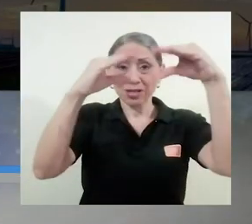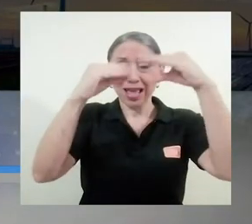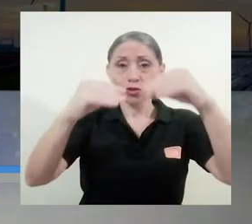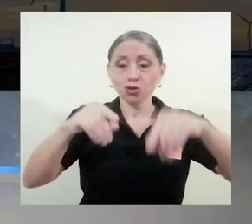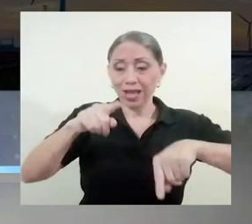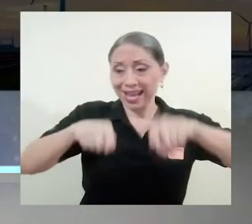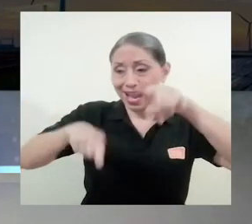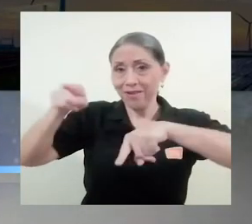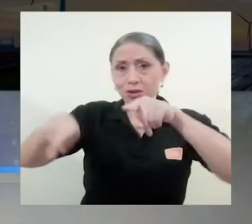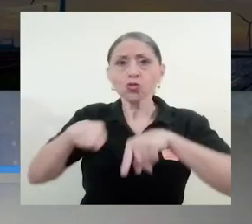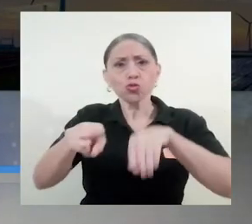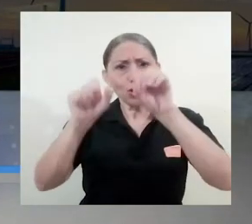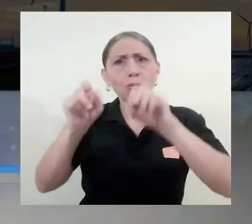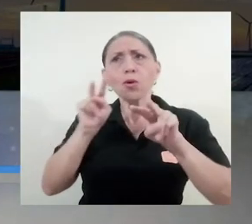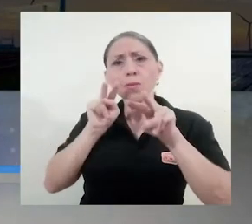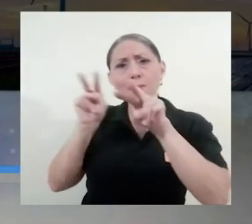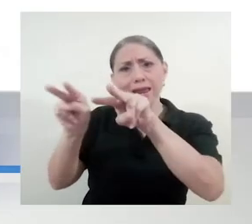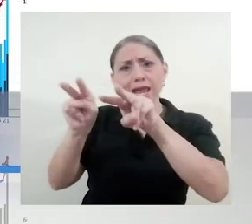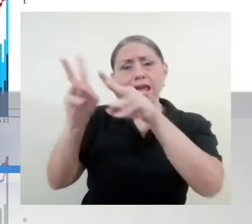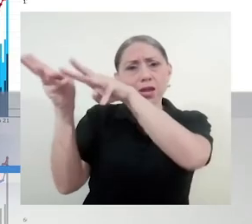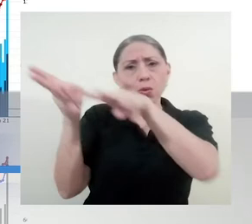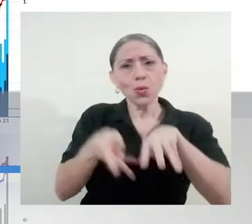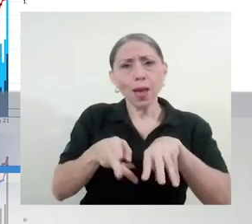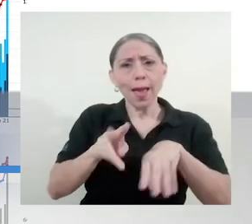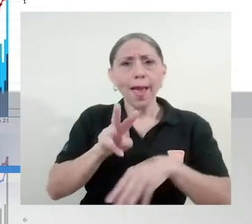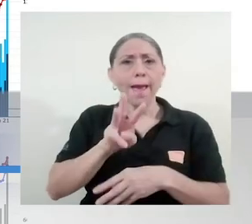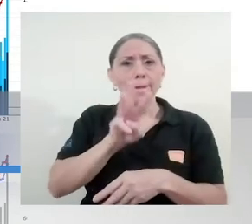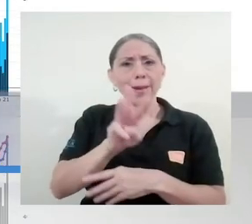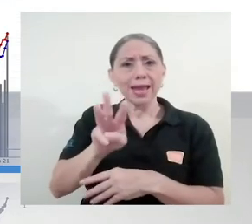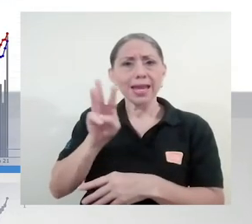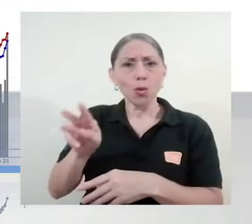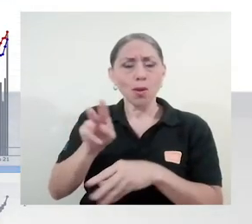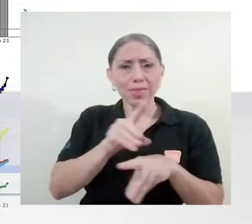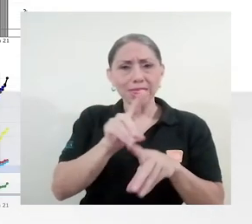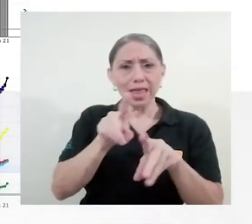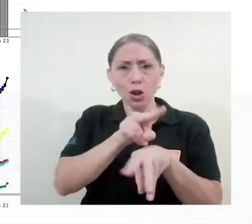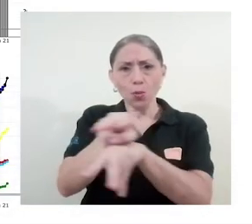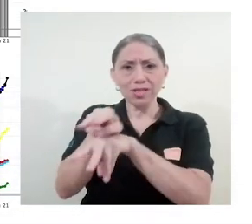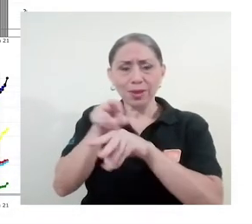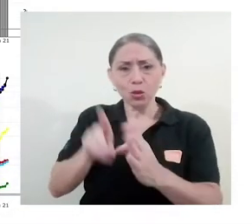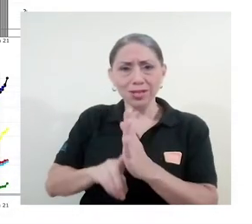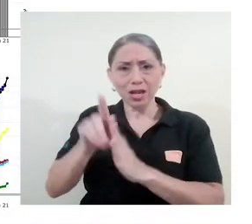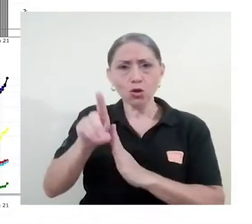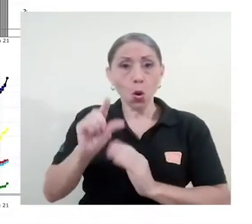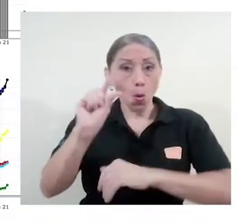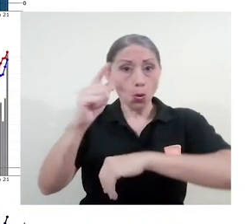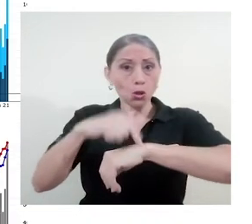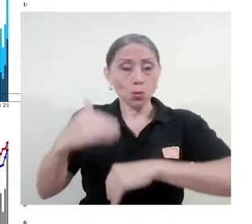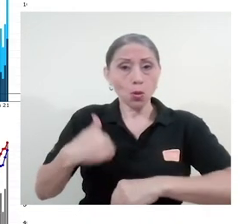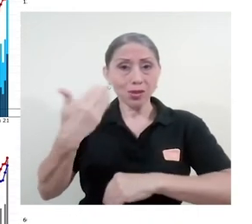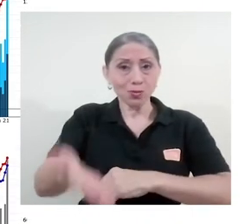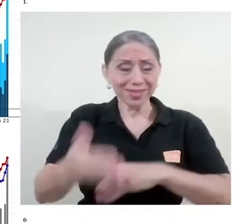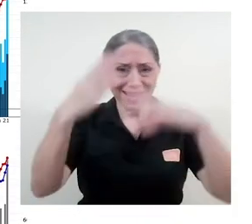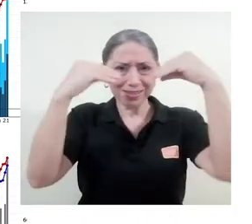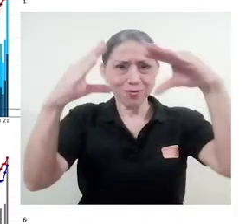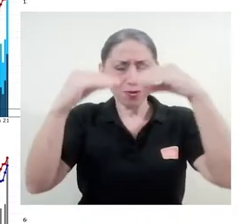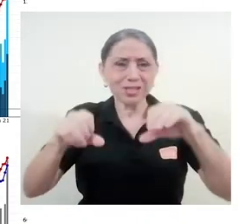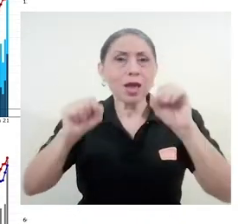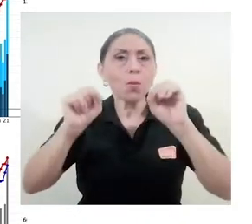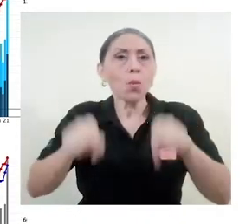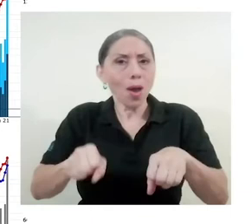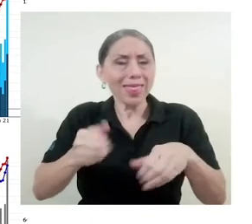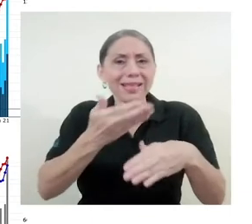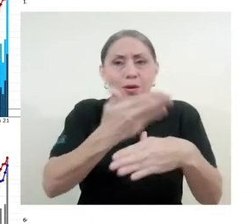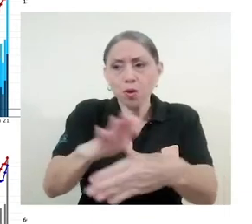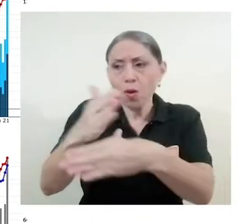usted los puede consultar y descargar en la página web del observatorio y muy pronto la información estará disponible por